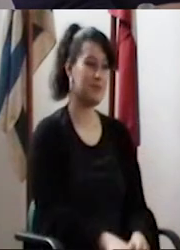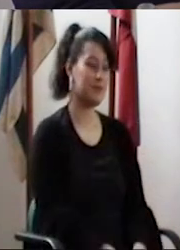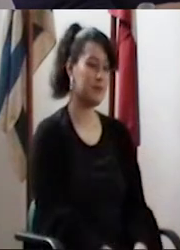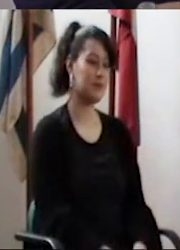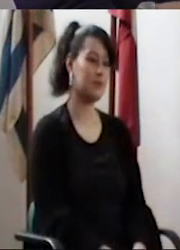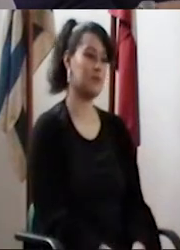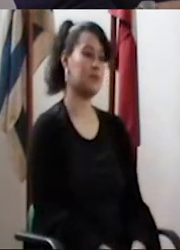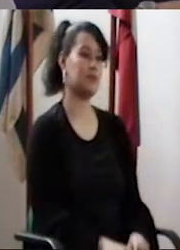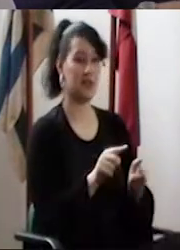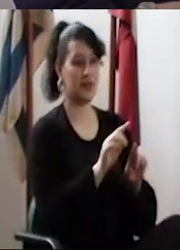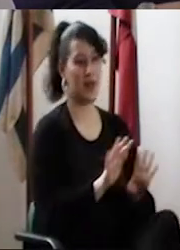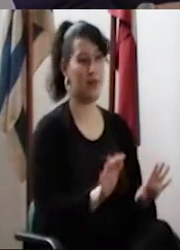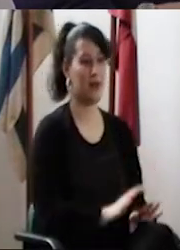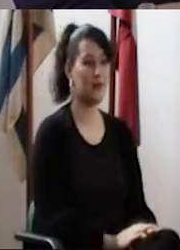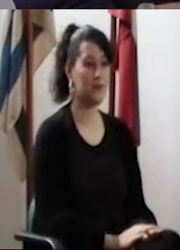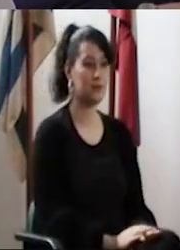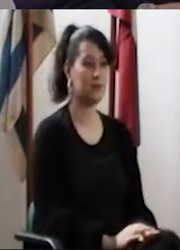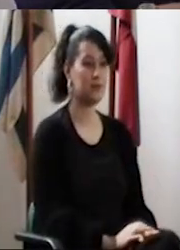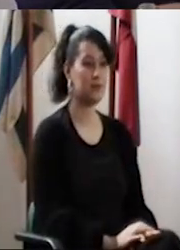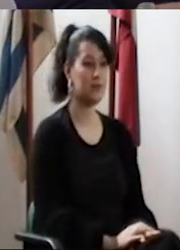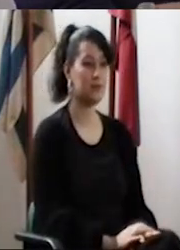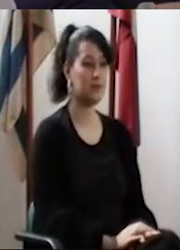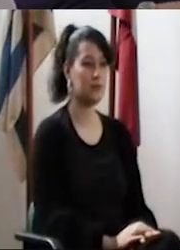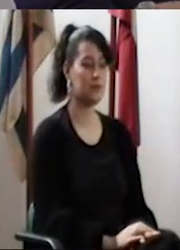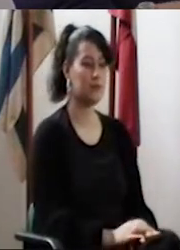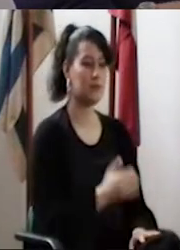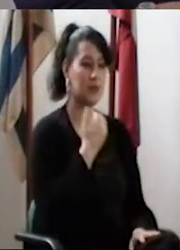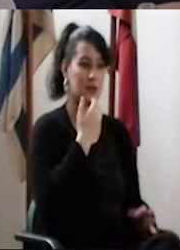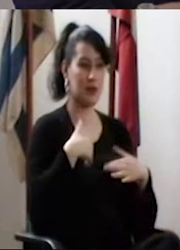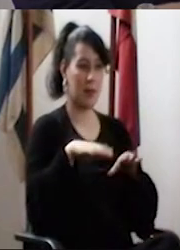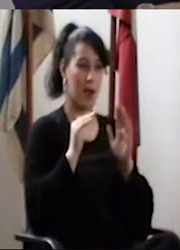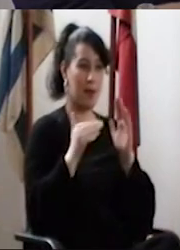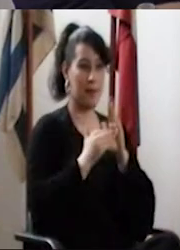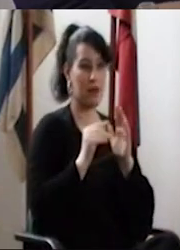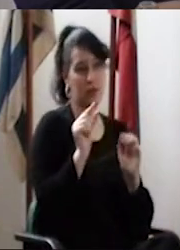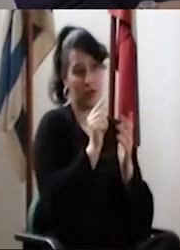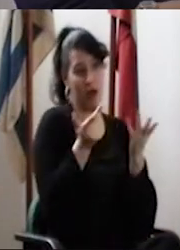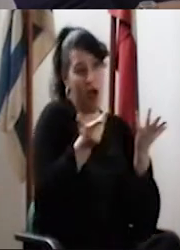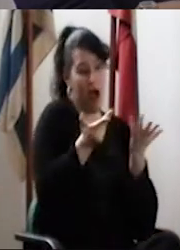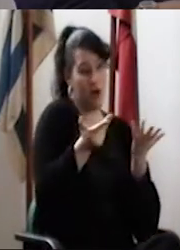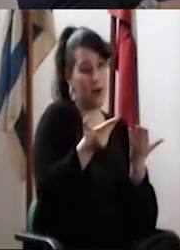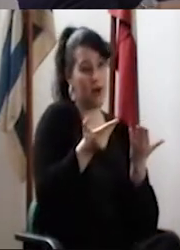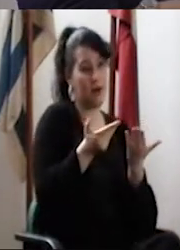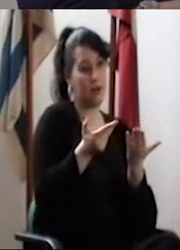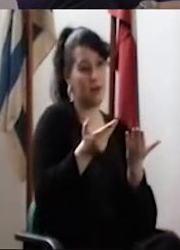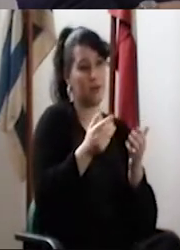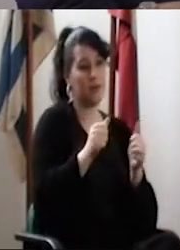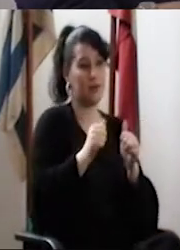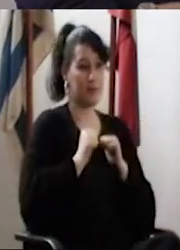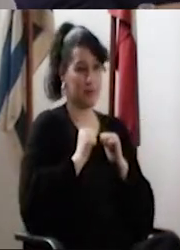Muy bien. Bueno, eso. No sé, yo, capaz que hacemos la pausita ahora,